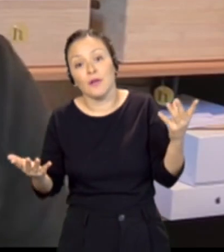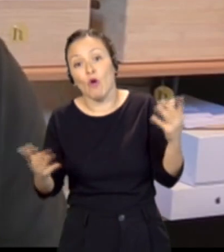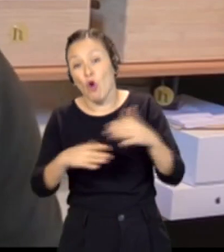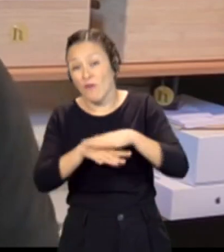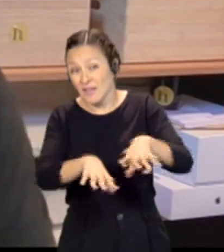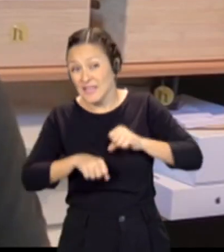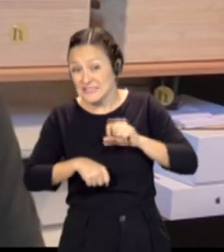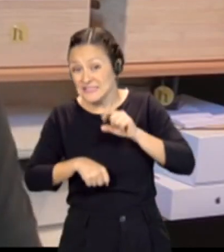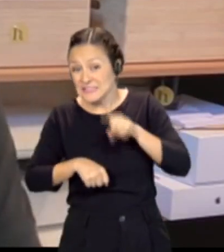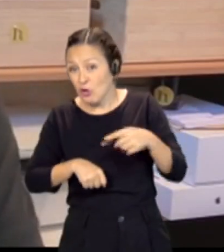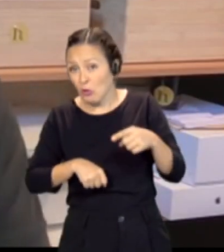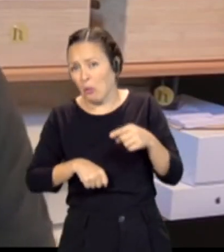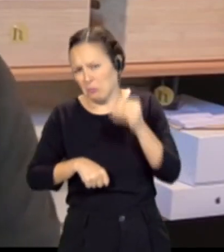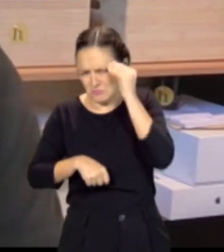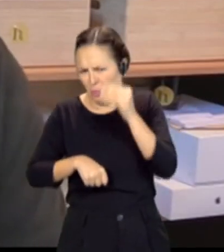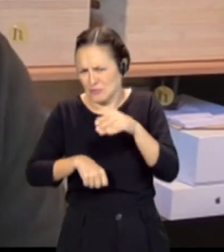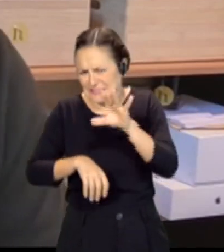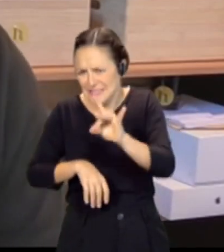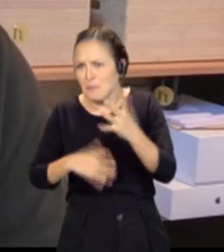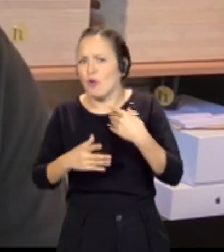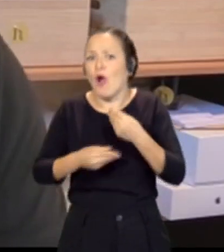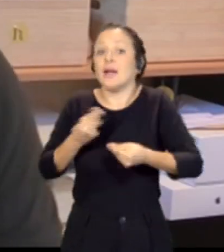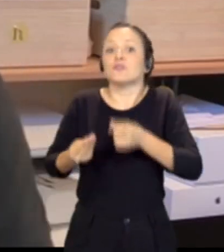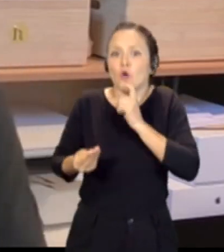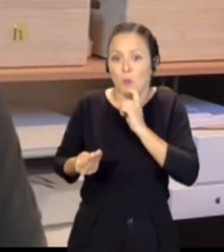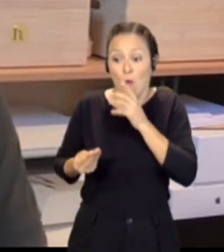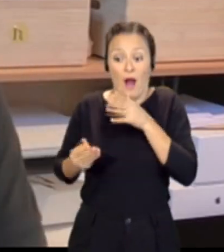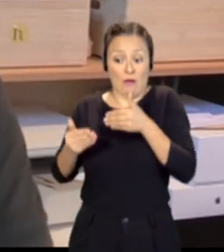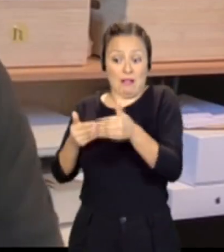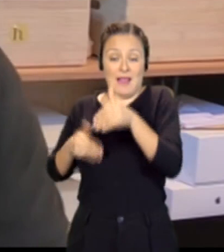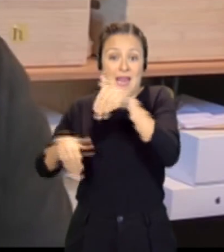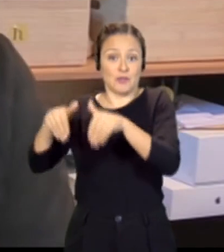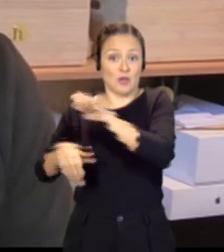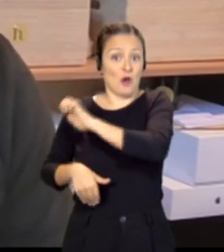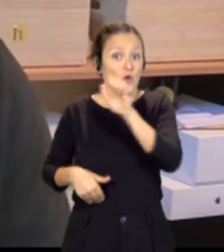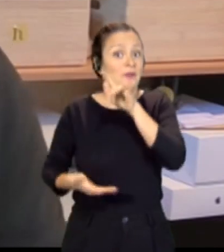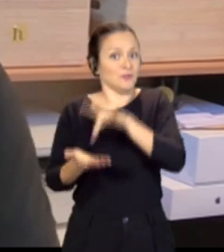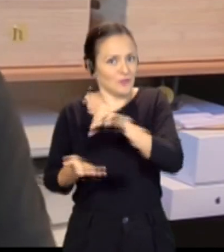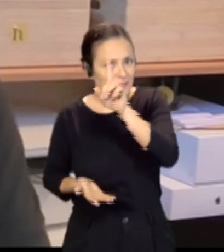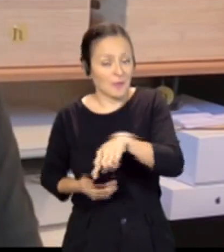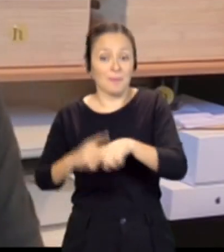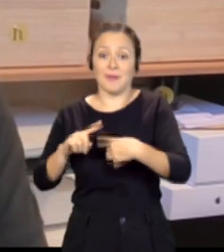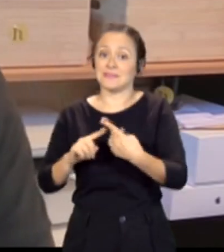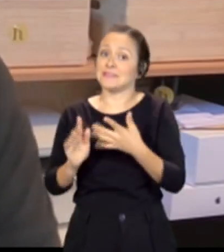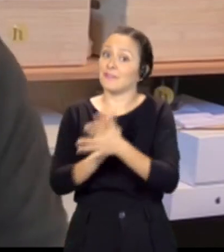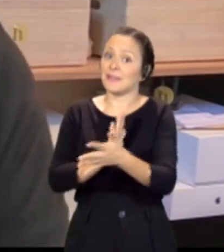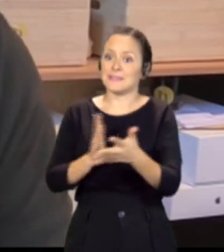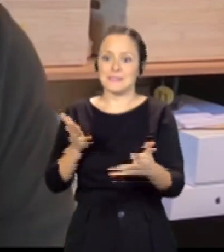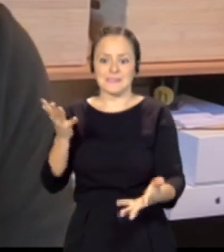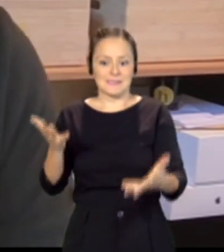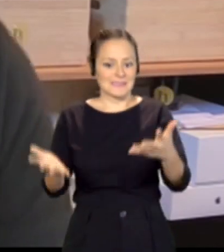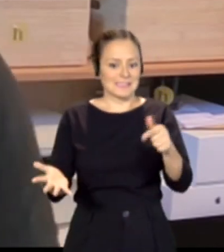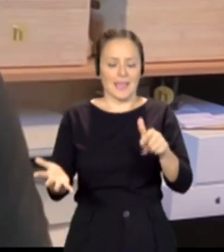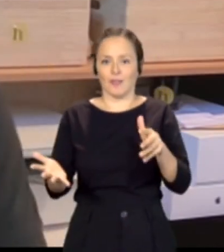cómo lo va a hacer. Estamos a las puertas de las elecciones también europeas, por lo tanto, esto nos ha hecho más que plasmar un